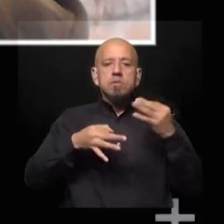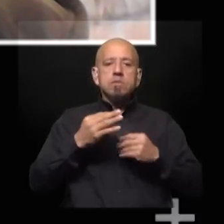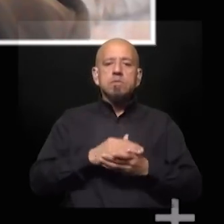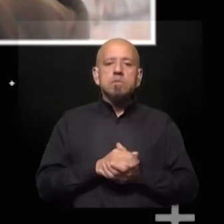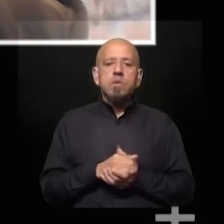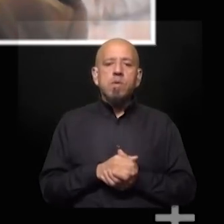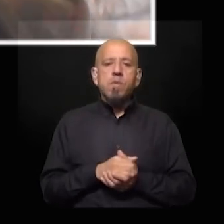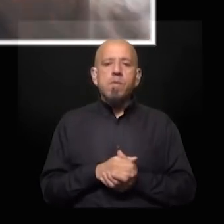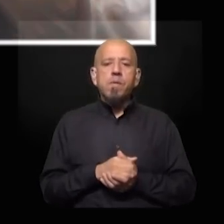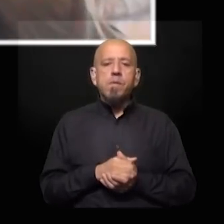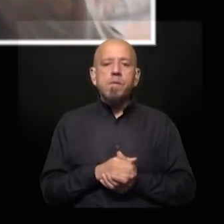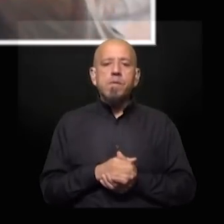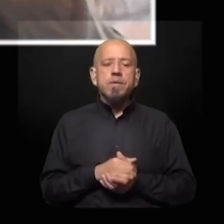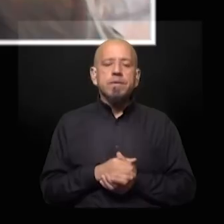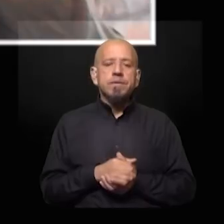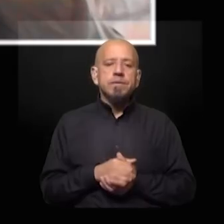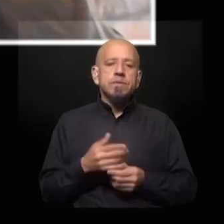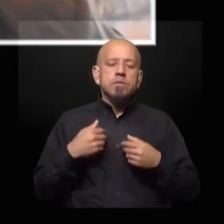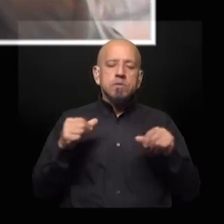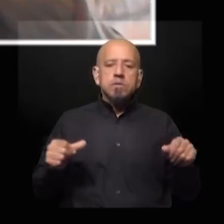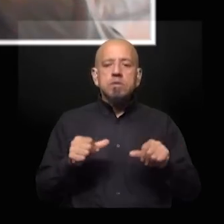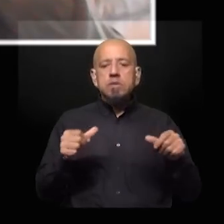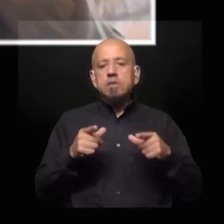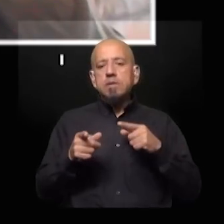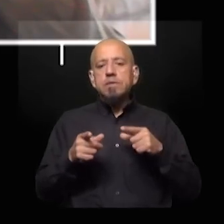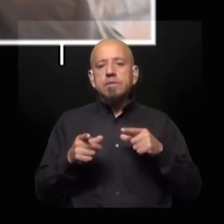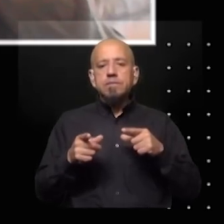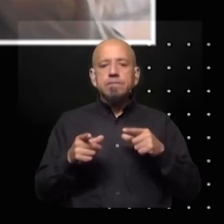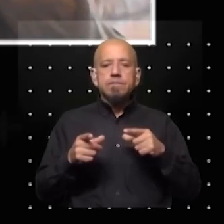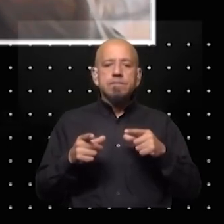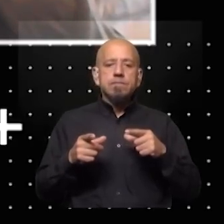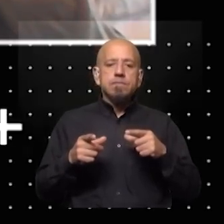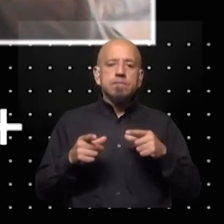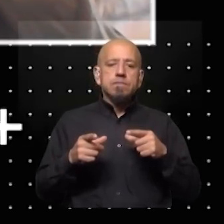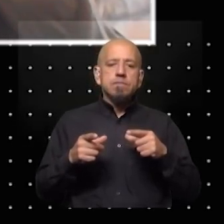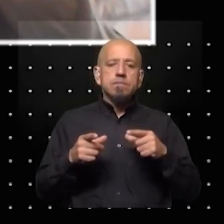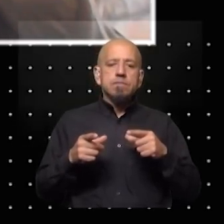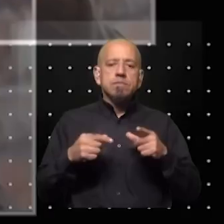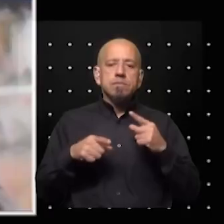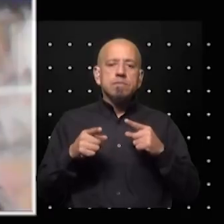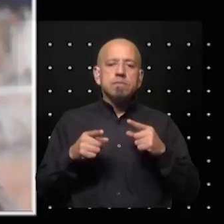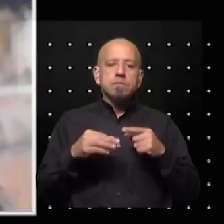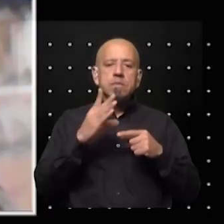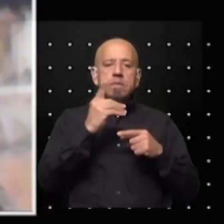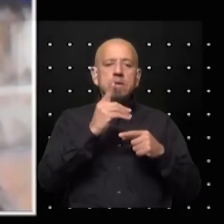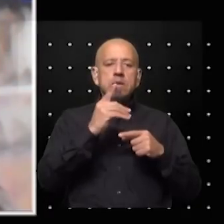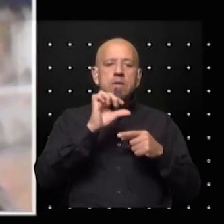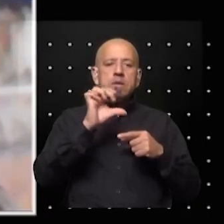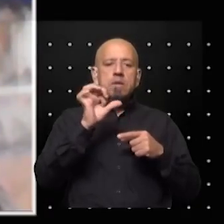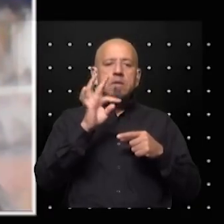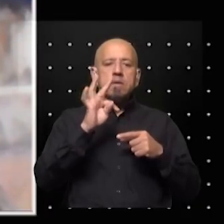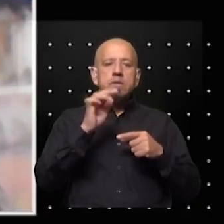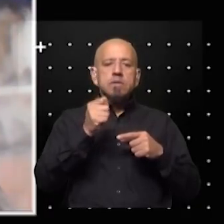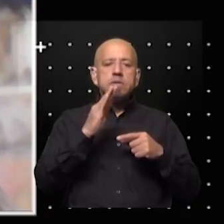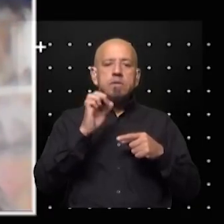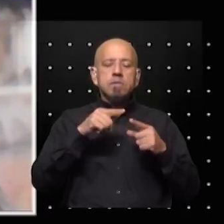nosotros vamos a hacer una cobertura con el destape el destape va a ser la base que